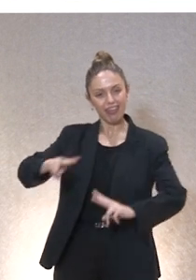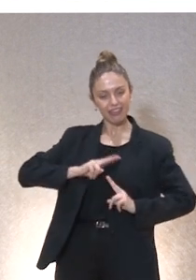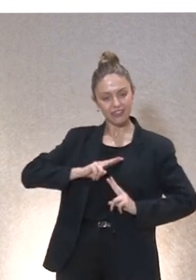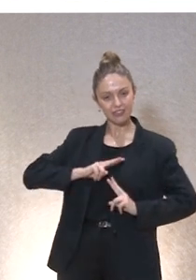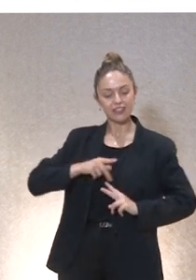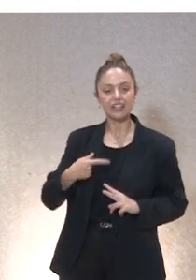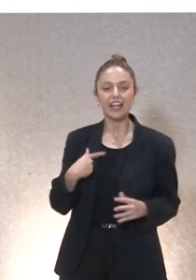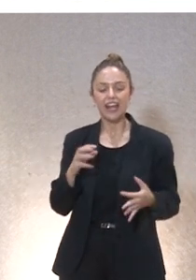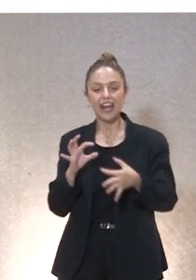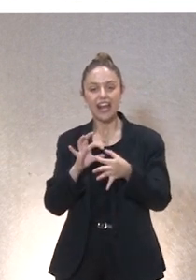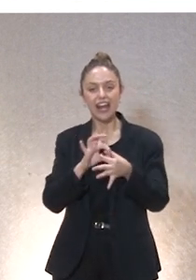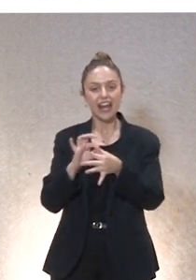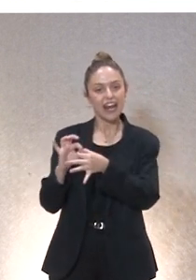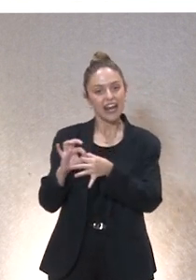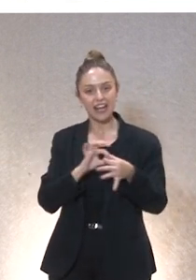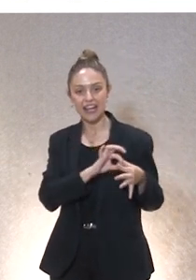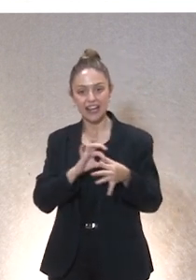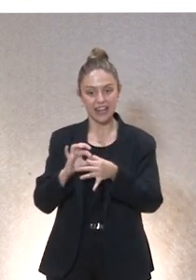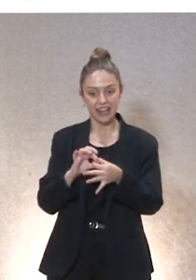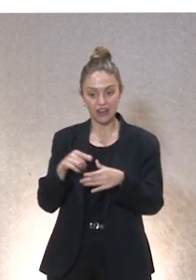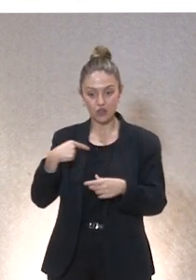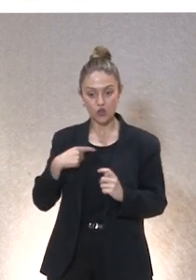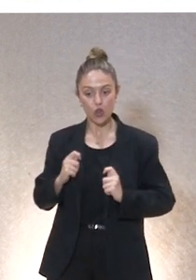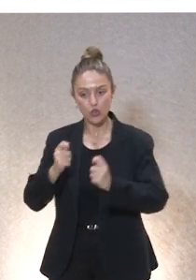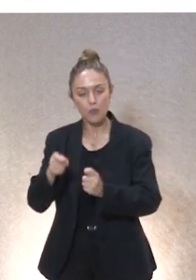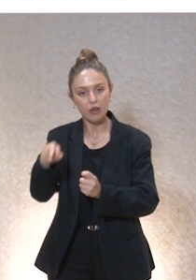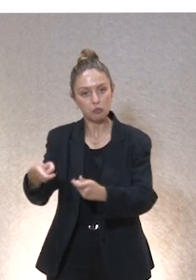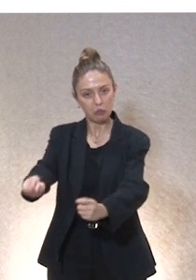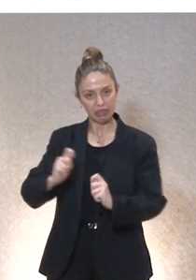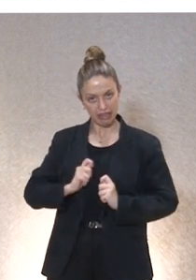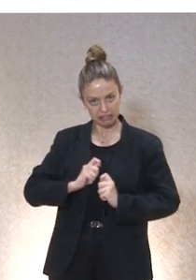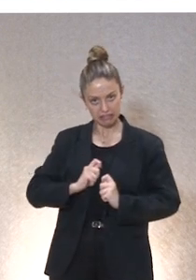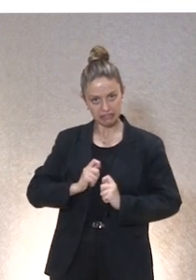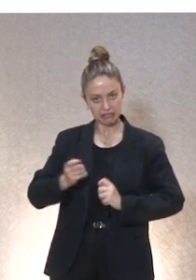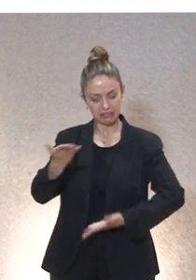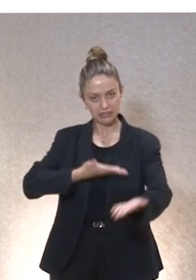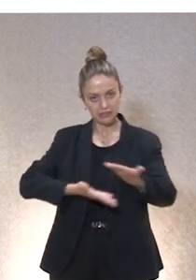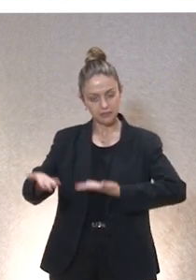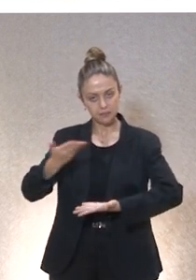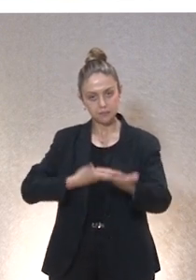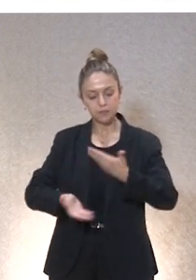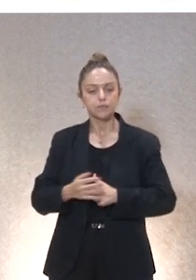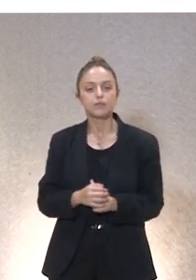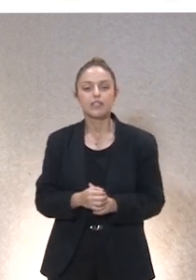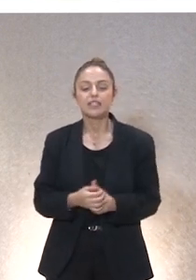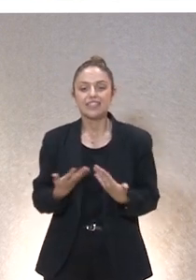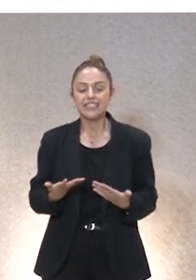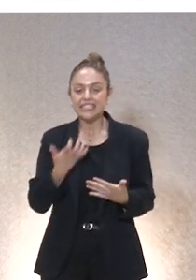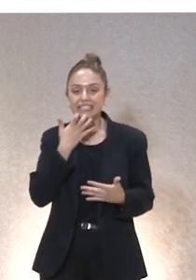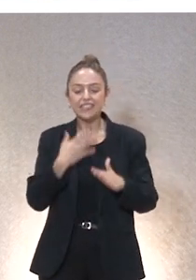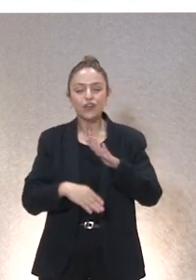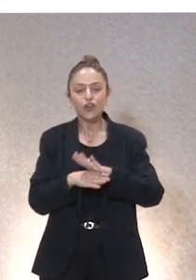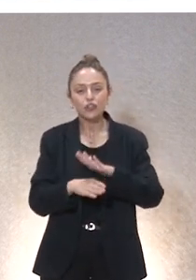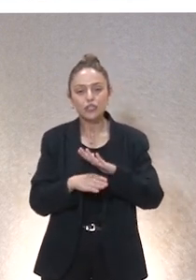la relación entre el dar de mí y el dar de sí. Si seguimos nos damos cuenta de que realmente